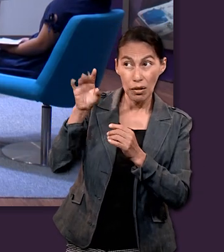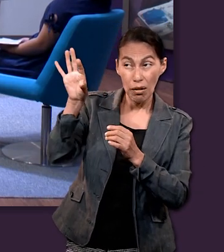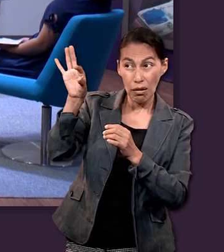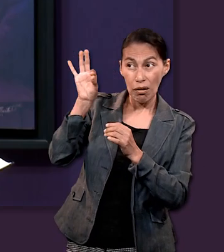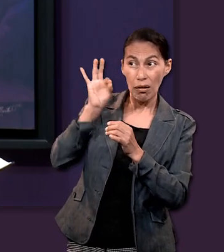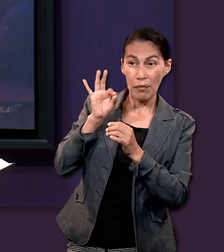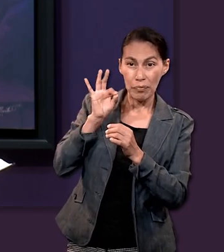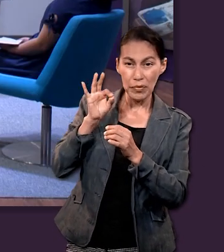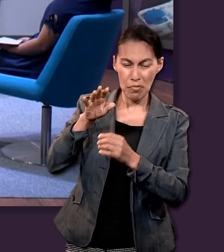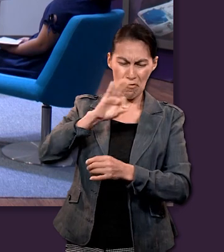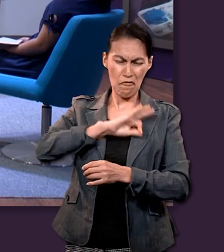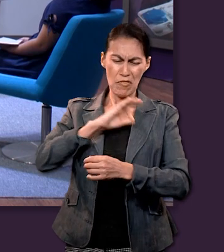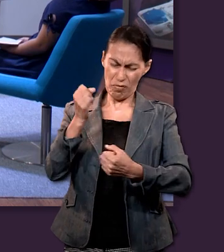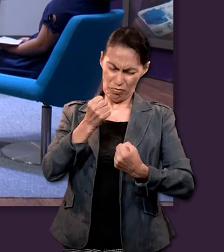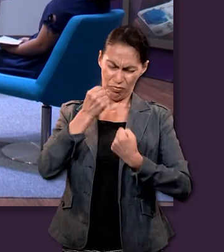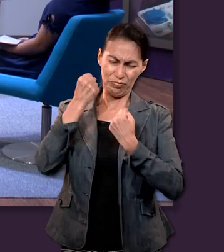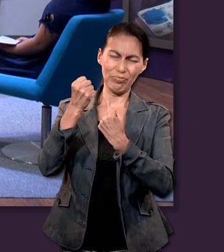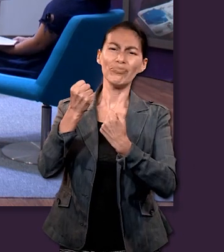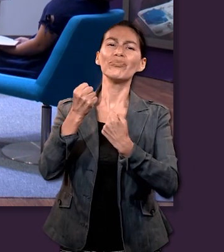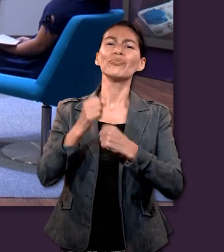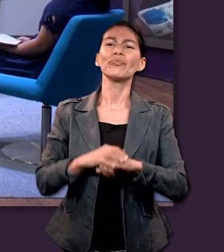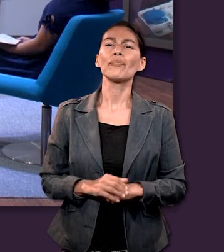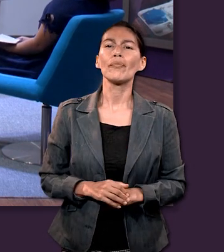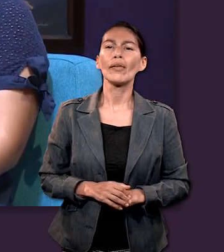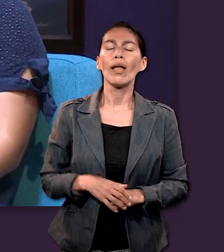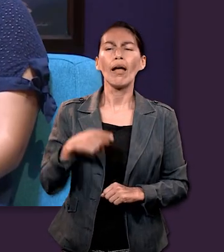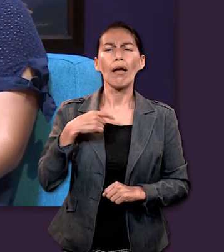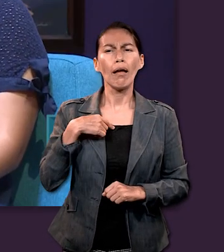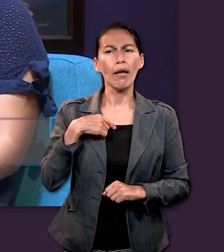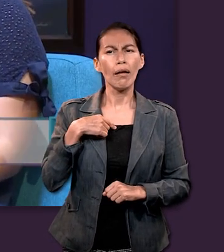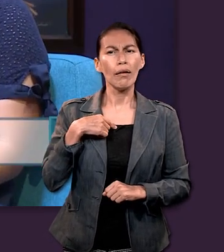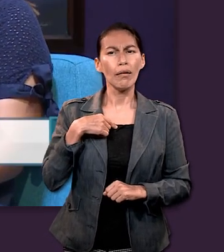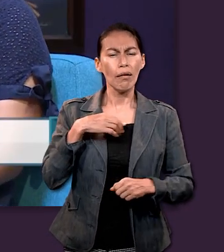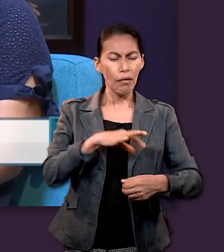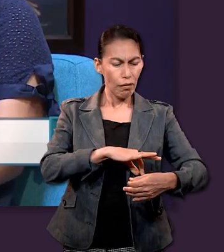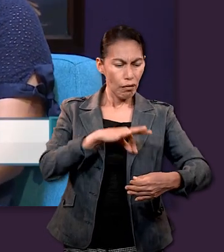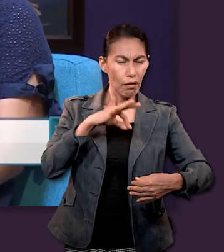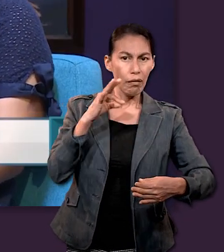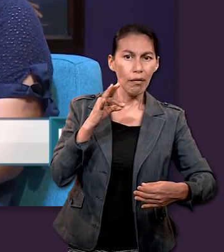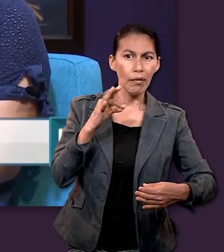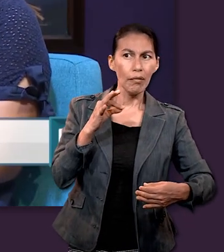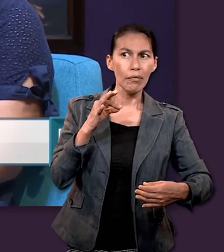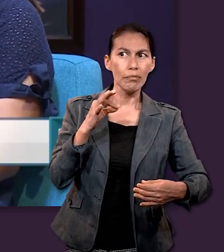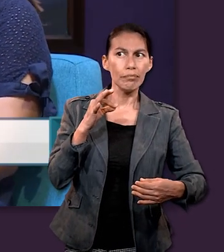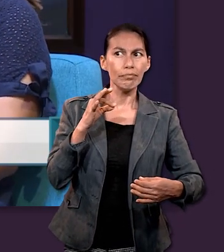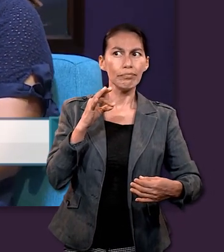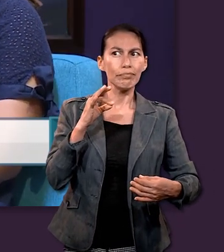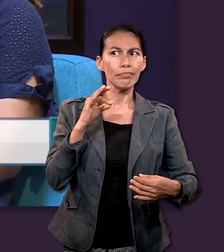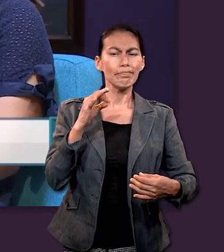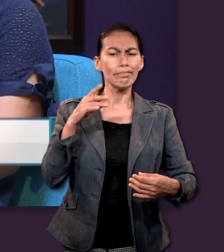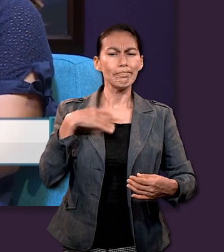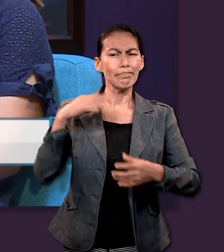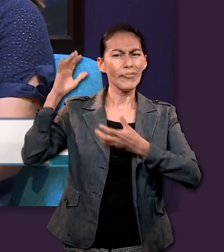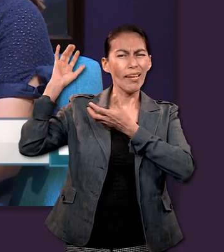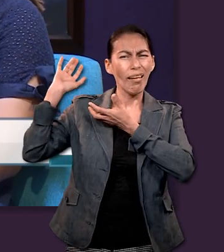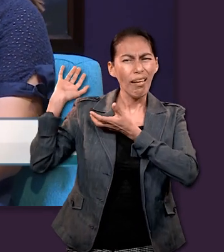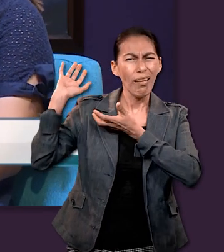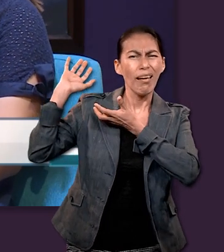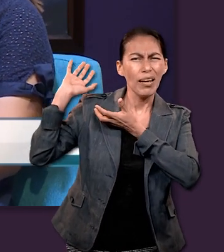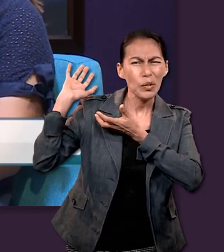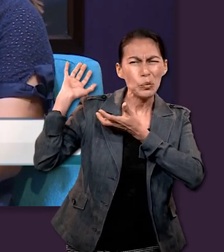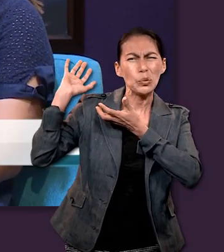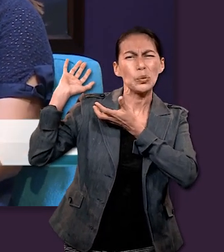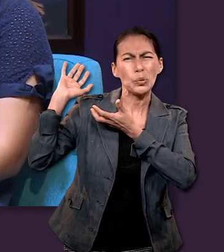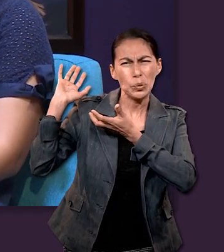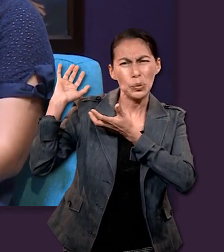fortalecer mi fe yo me quedo con algo importante sobre echar nuestras cargas creo que cuando